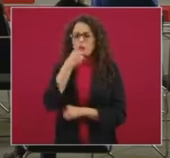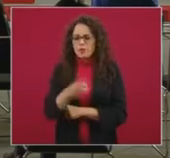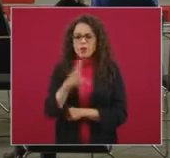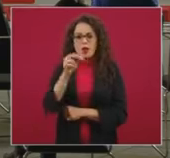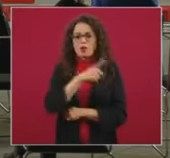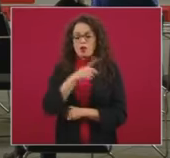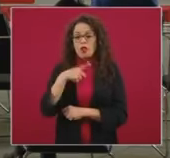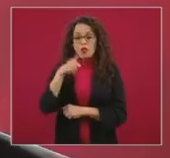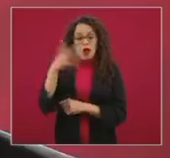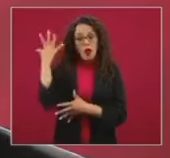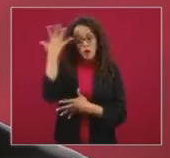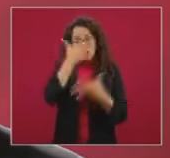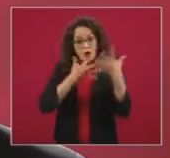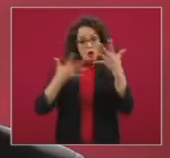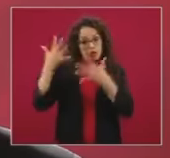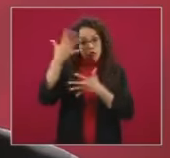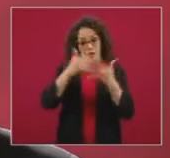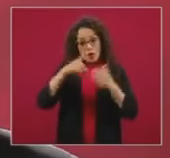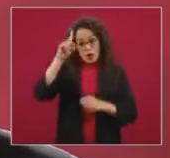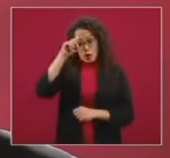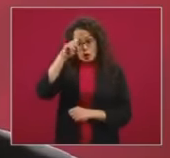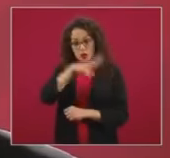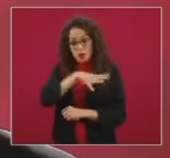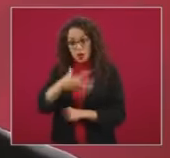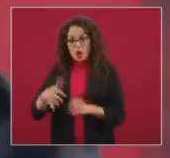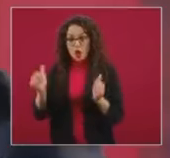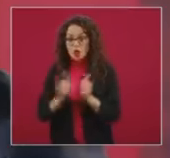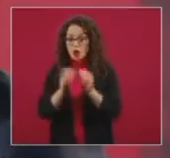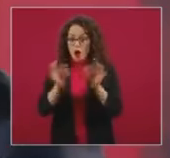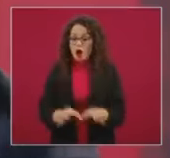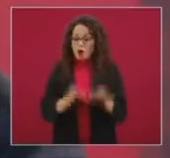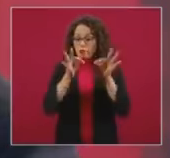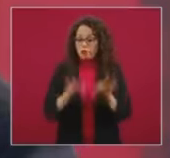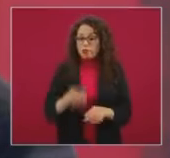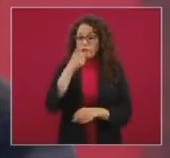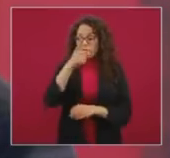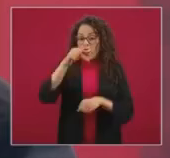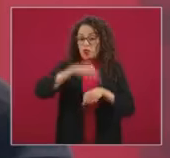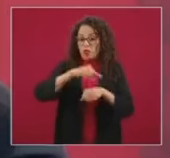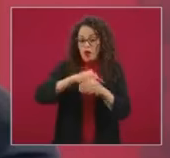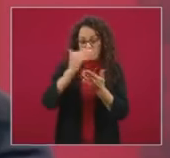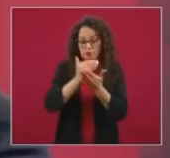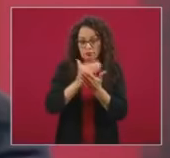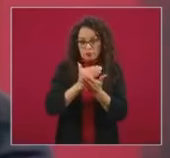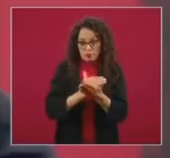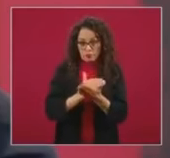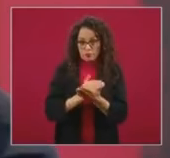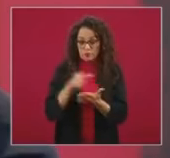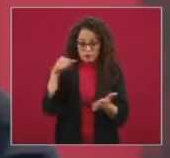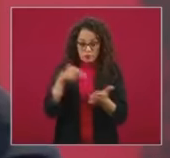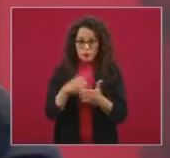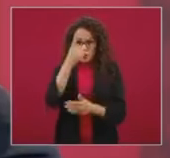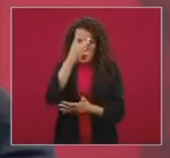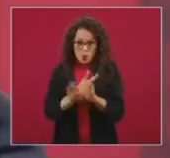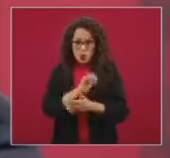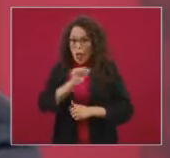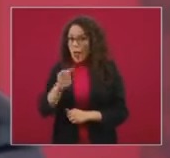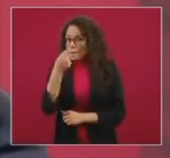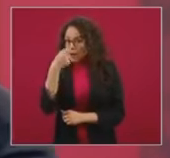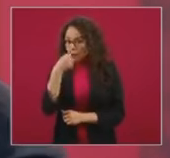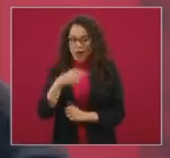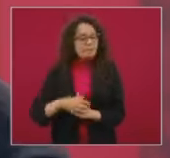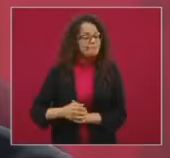consejos generales con una prescripción médica y la prescripción médica no es solamente de medicamentos sino que